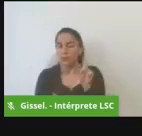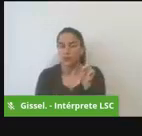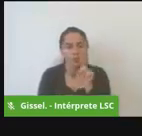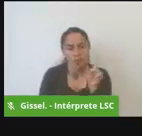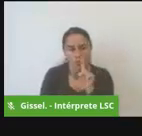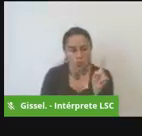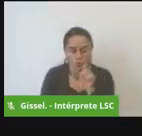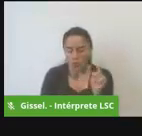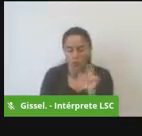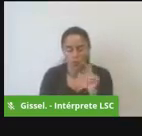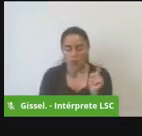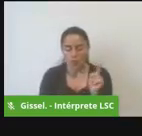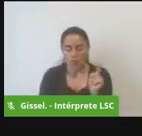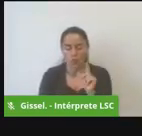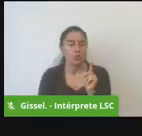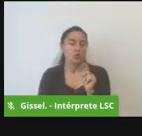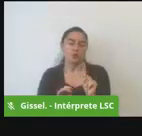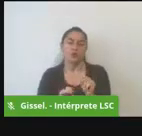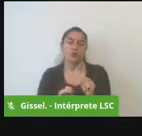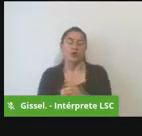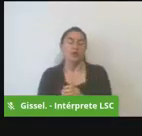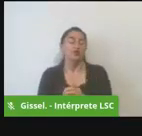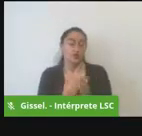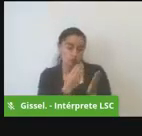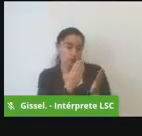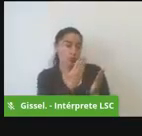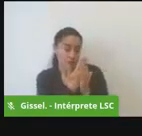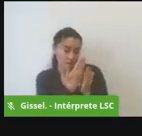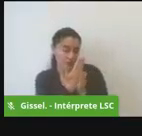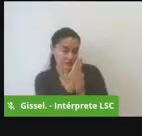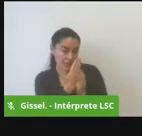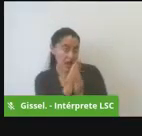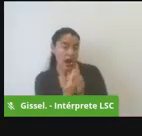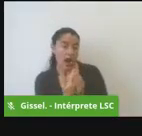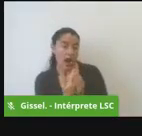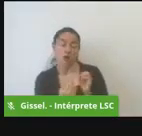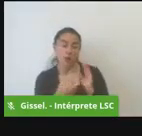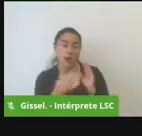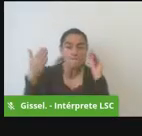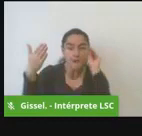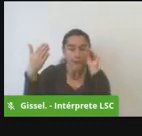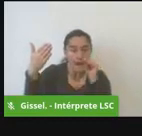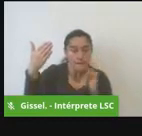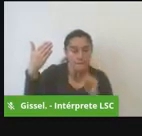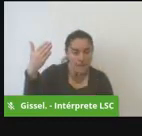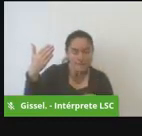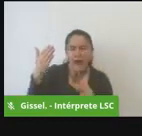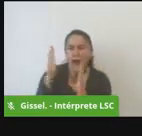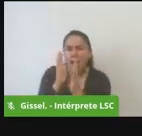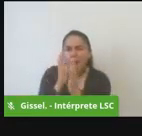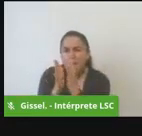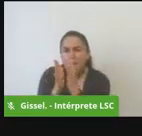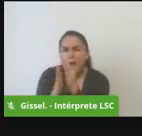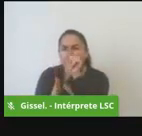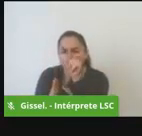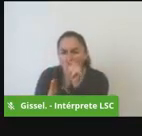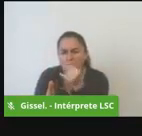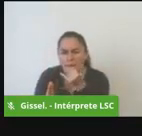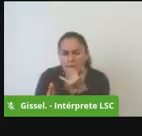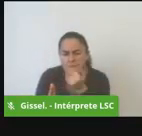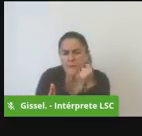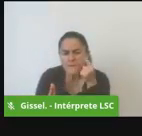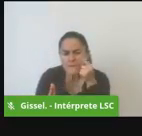información sobre las y las irregularidades electorales para que éstas sean investigadas o sean corregidas sin embargo